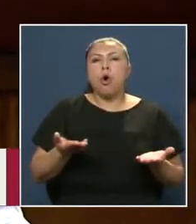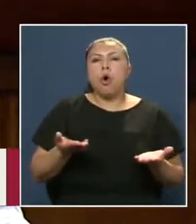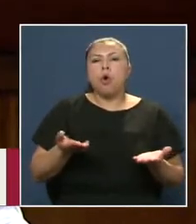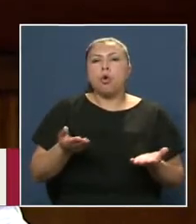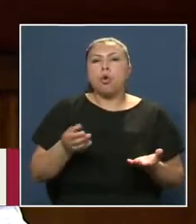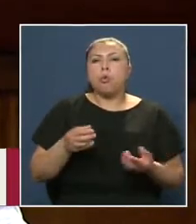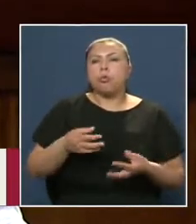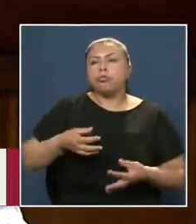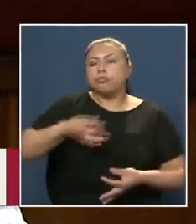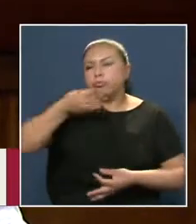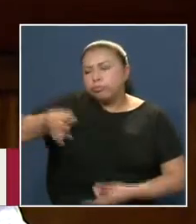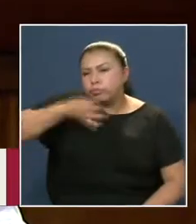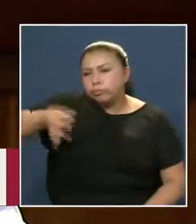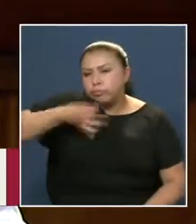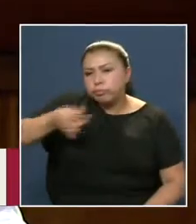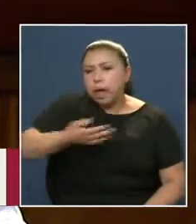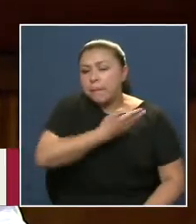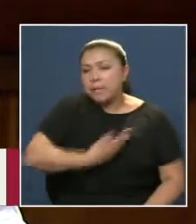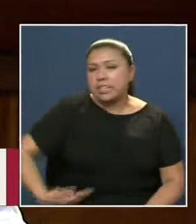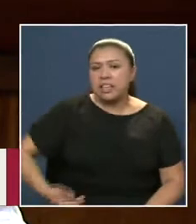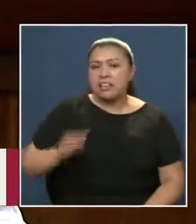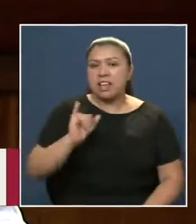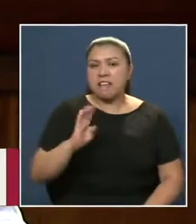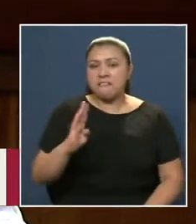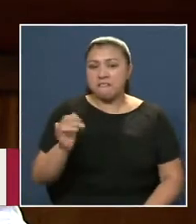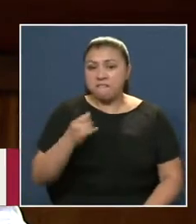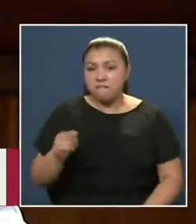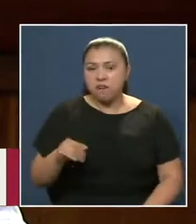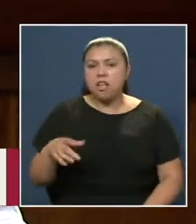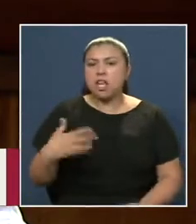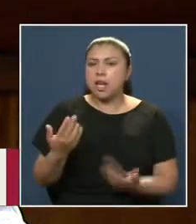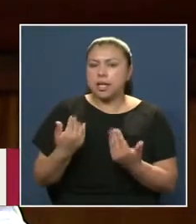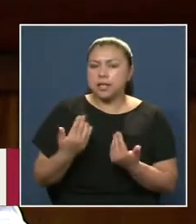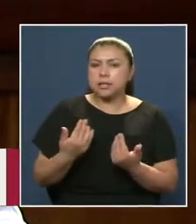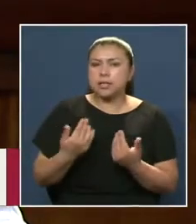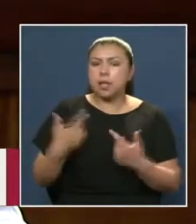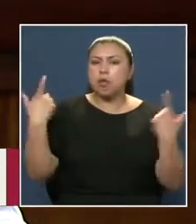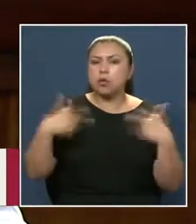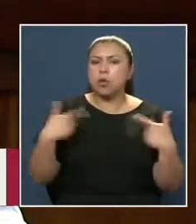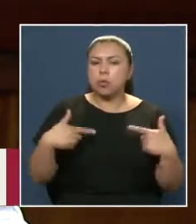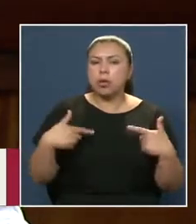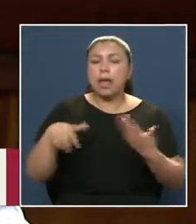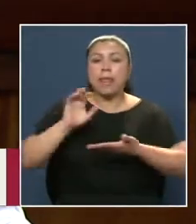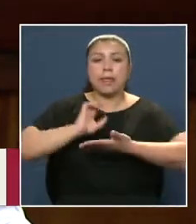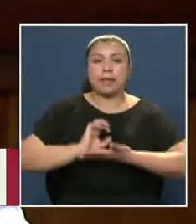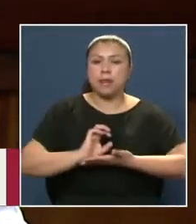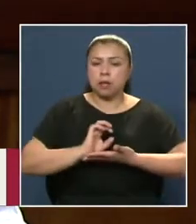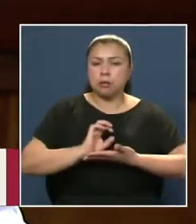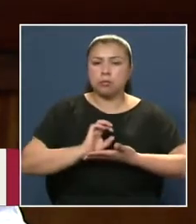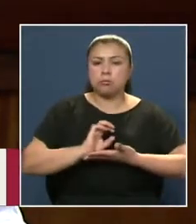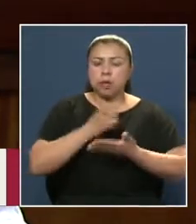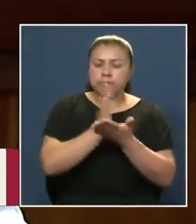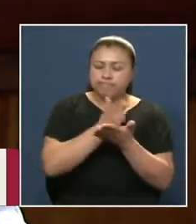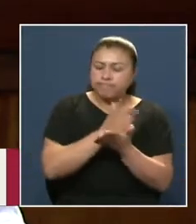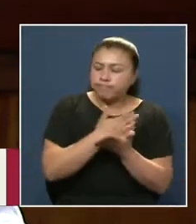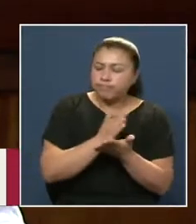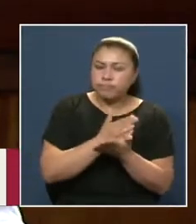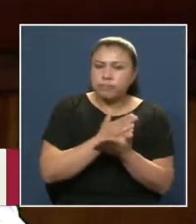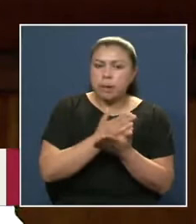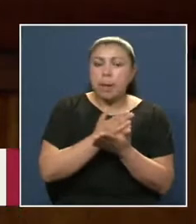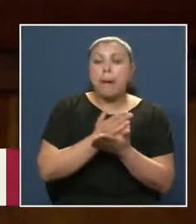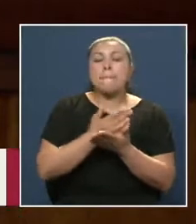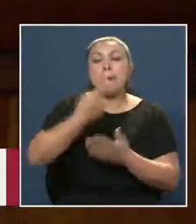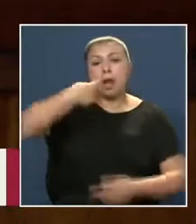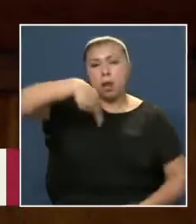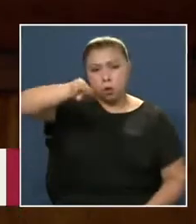presidente Carlos Ibáñez Del Campo De la necesidad De una Política De estado Estratégica Para el norte